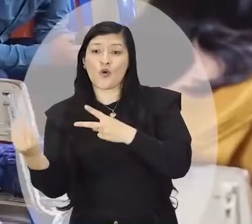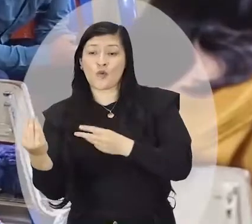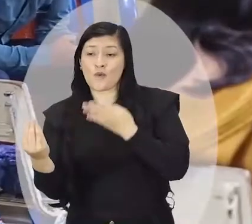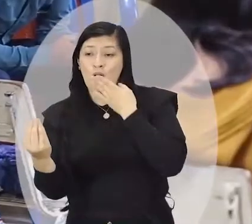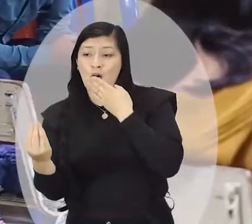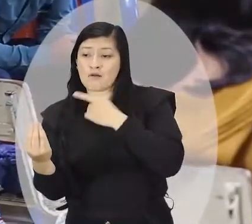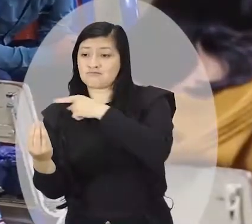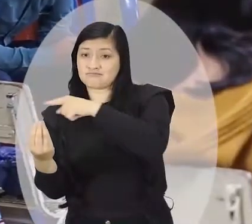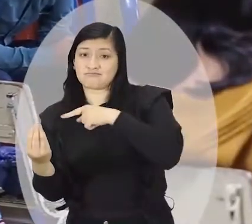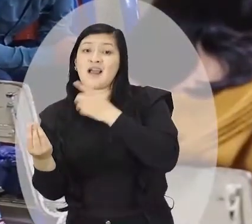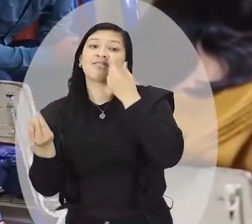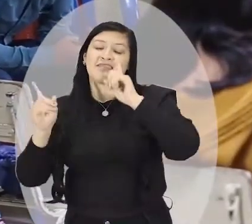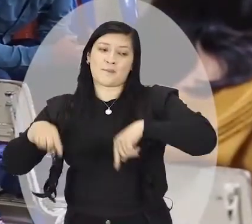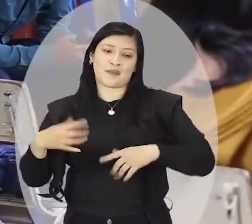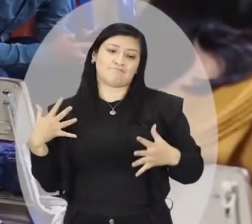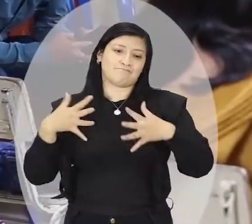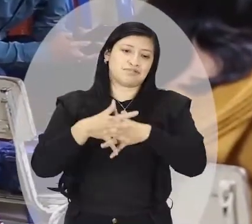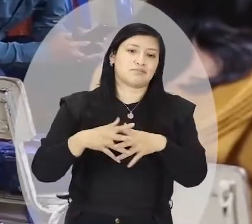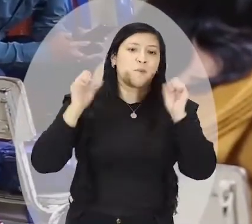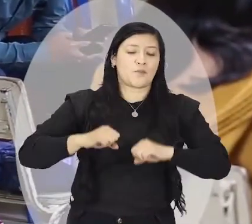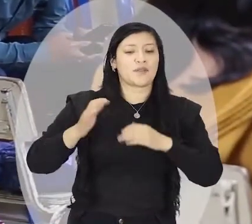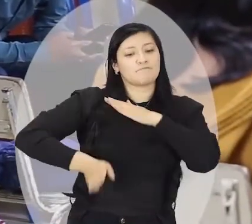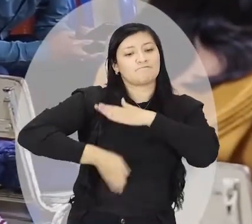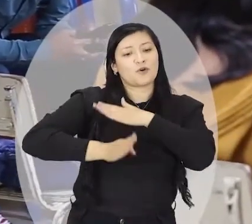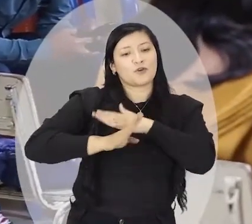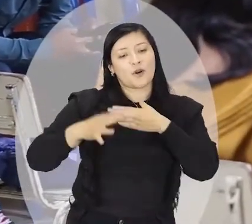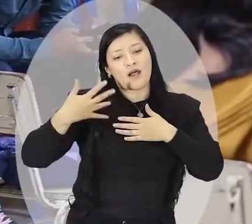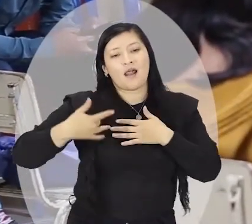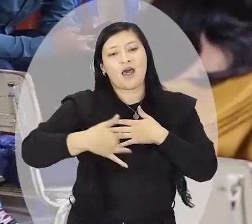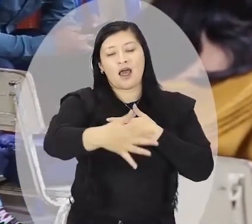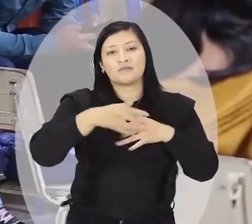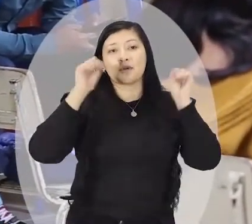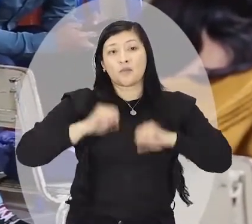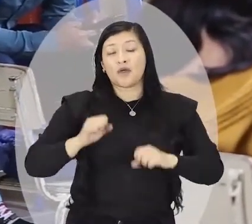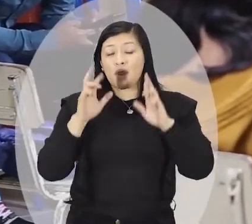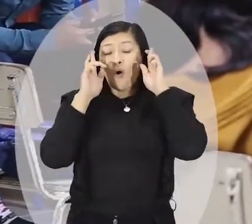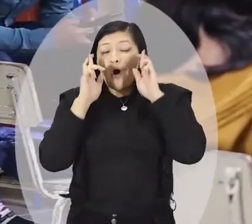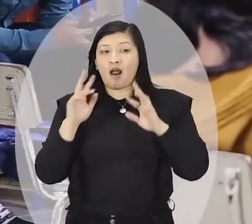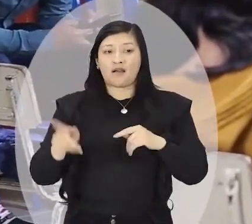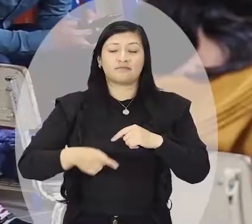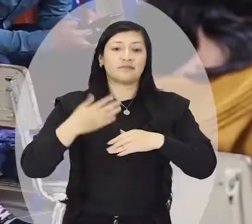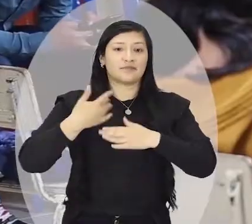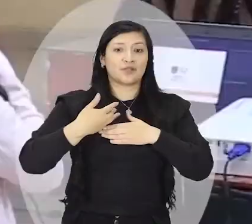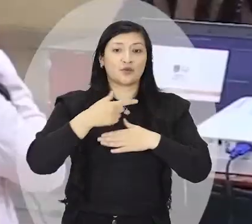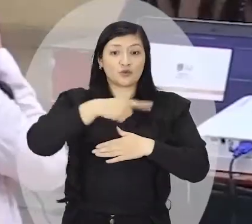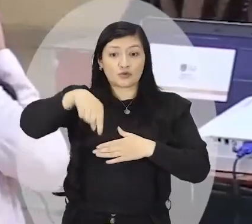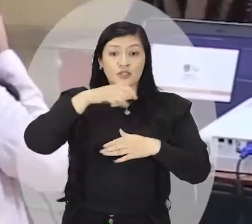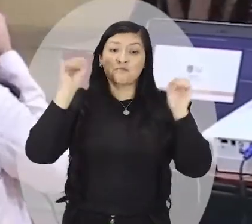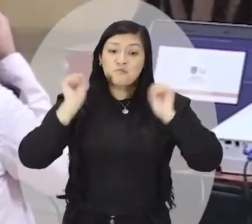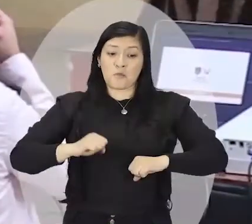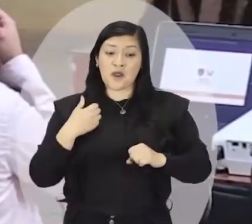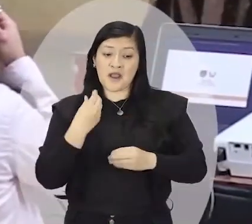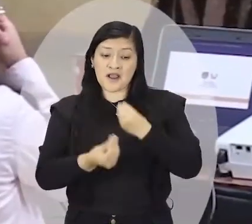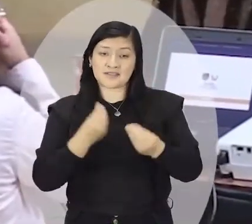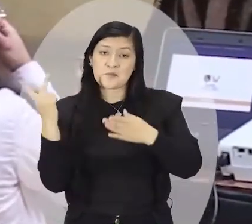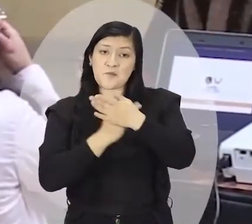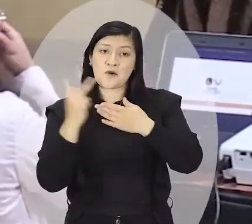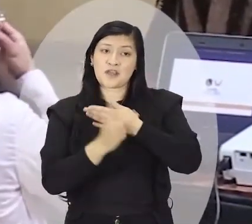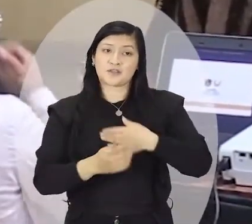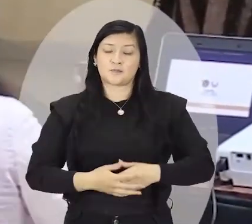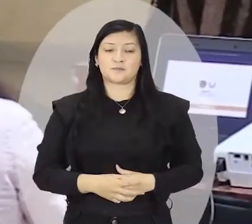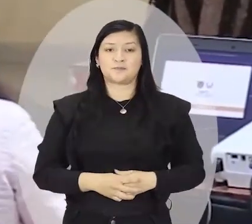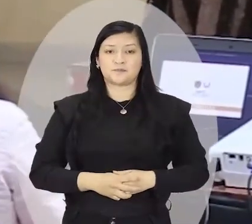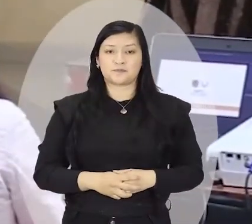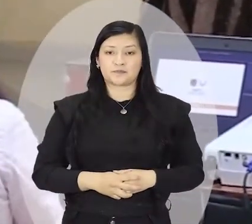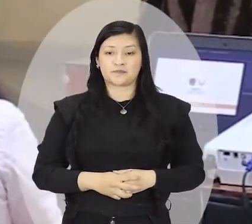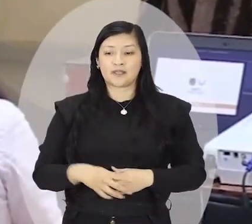buen ejercicio también en lo que queda de administración y sabemos de que se están haciendo las cosas como tienen que ser.